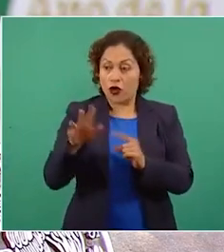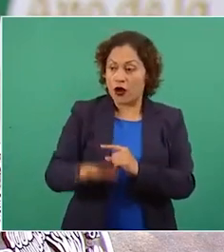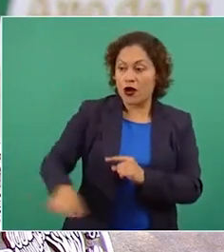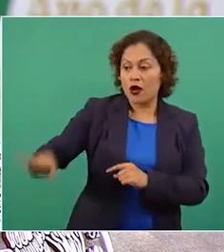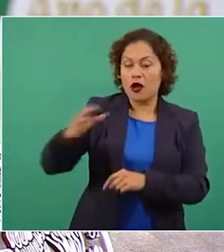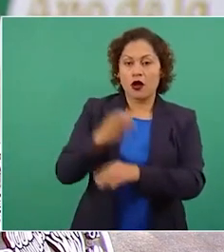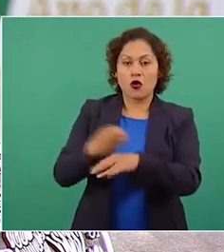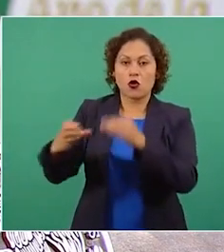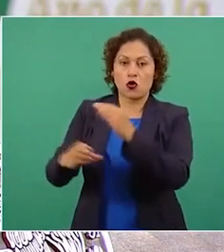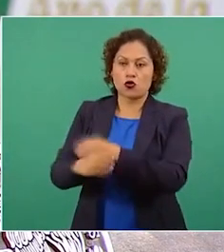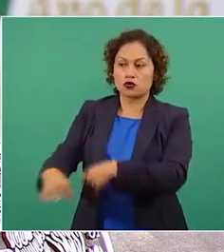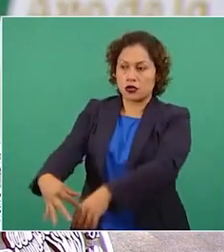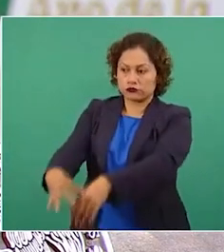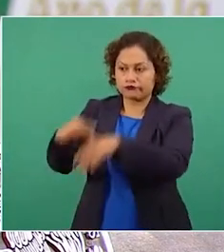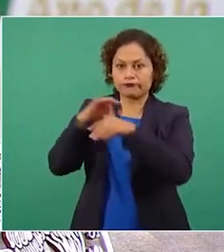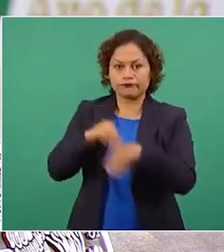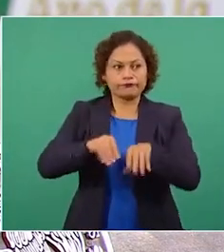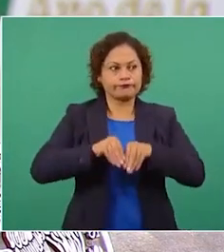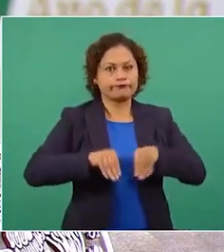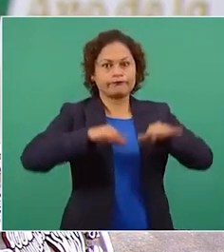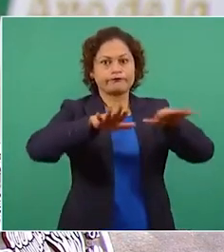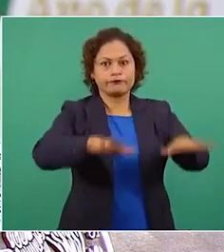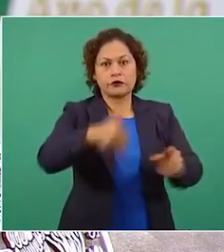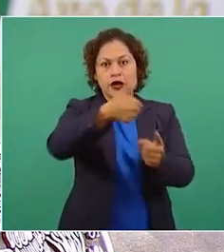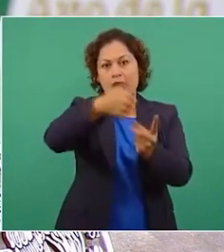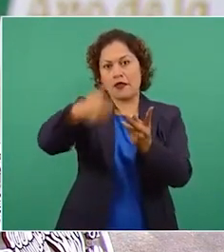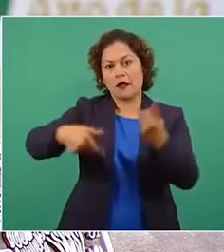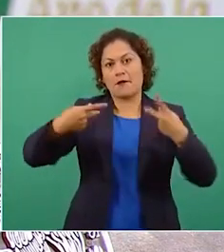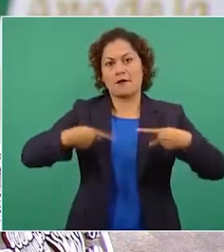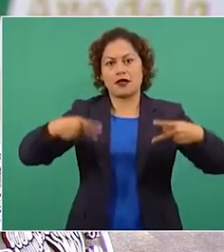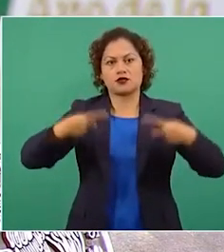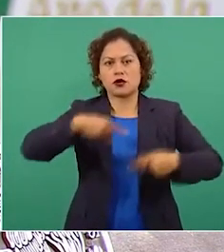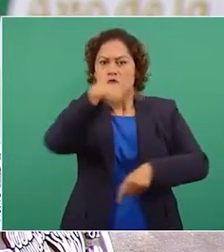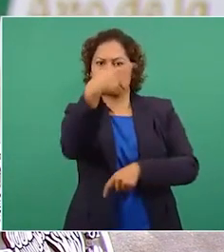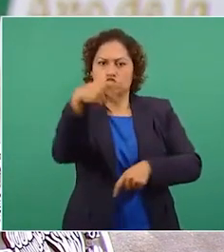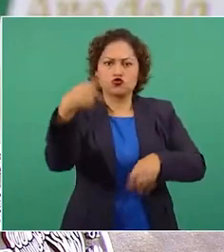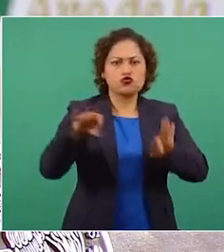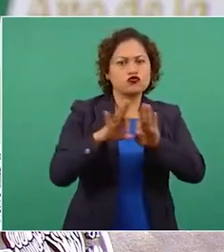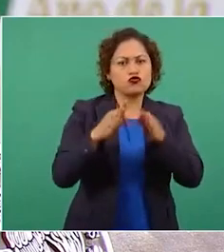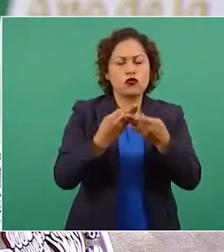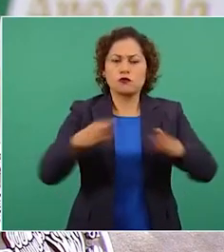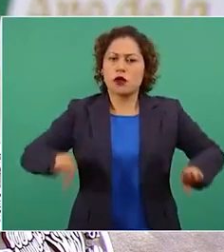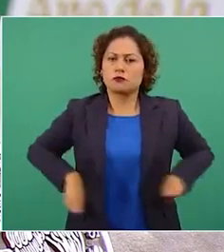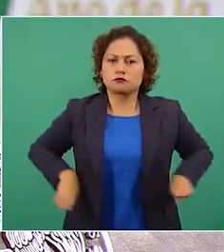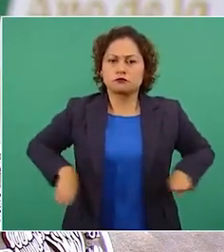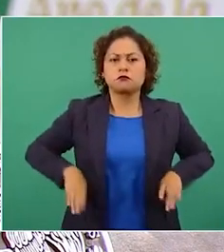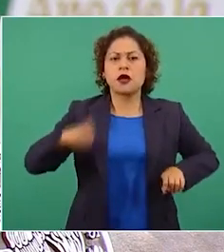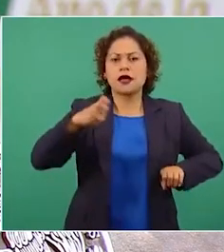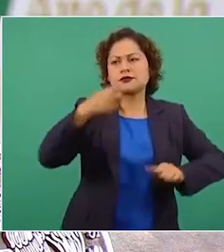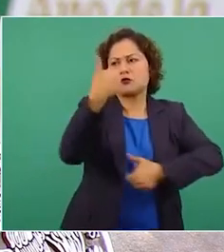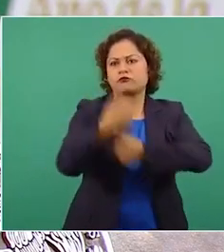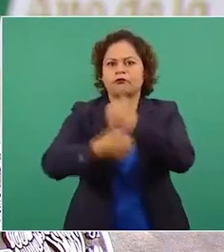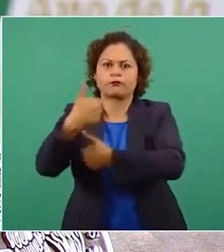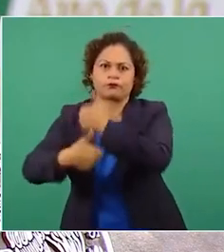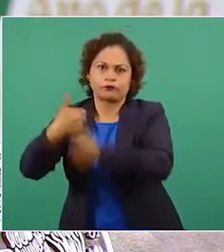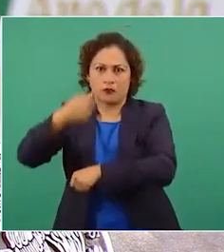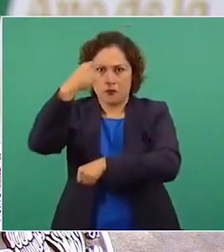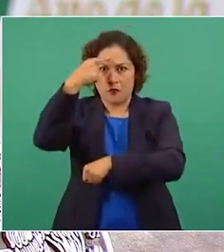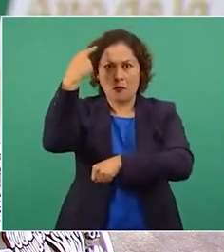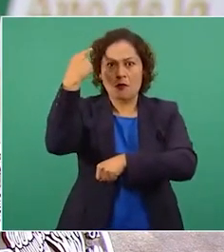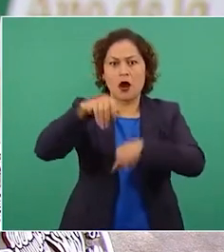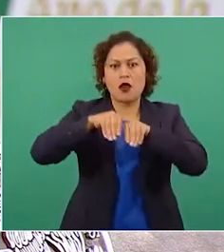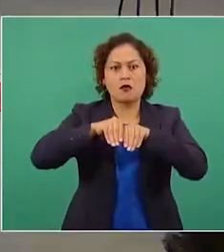medio o periodista es lo que lo distingue del resto en competencia diaria por ganar la atención